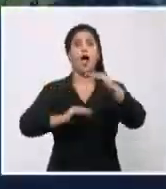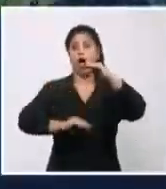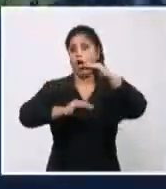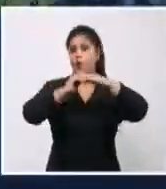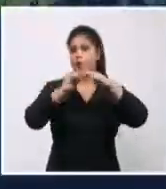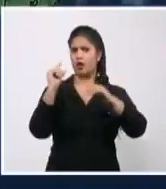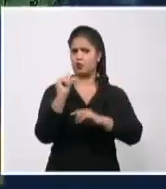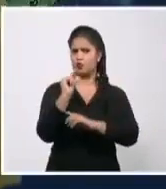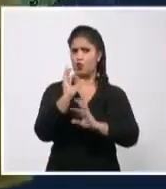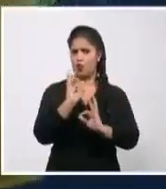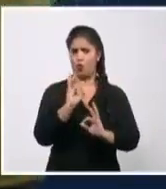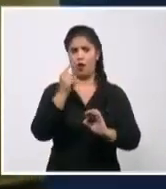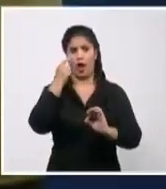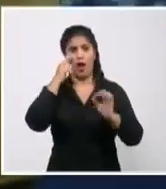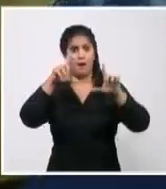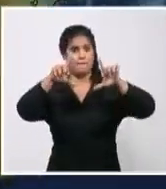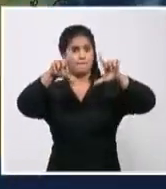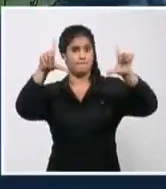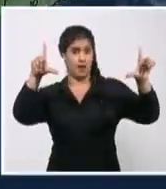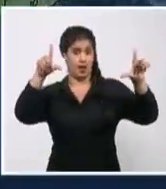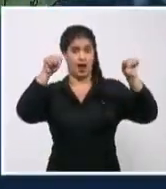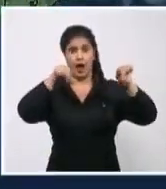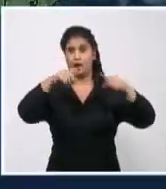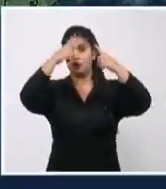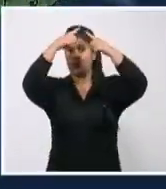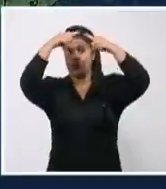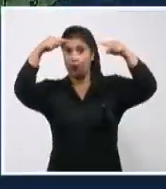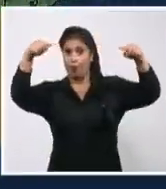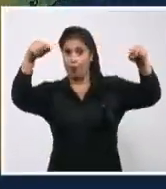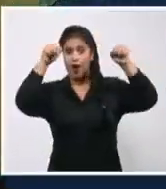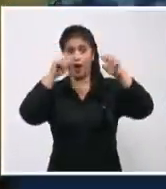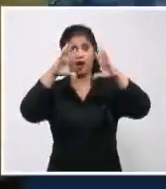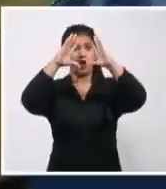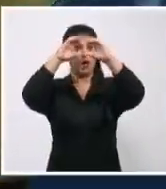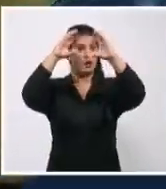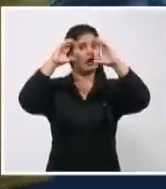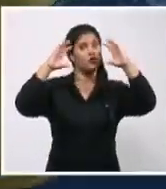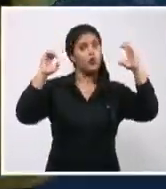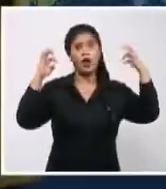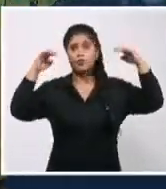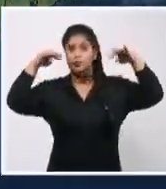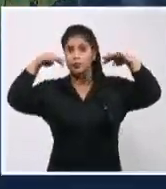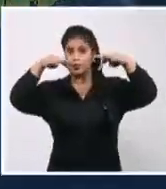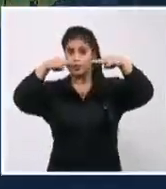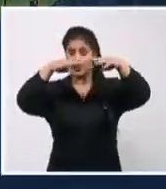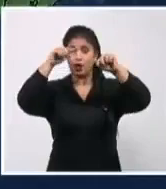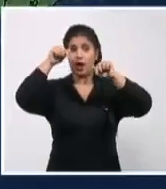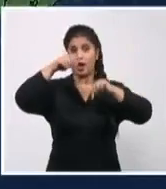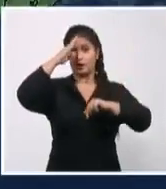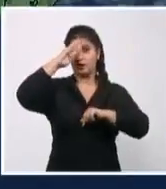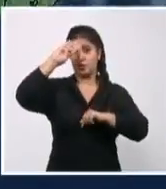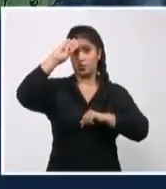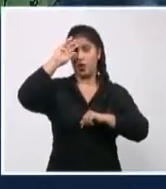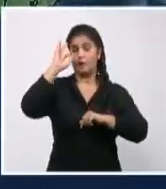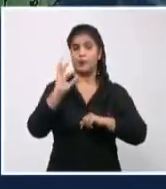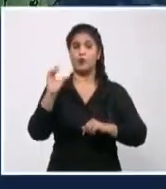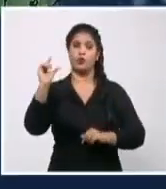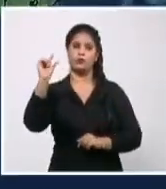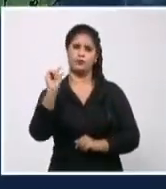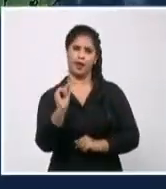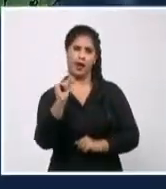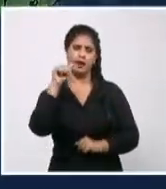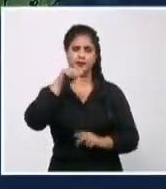acercamiento, pueden ver cómo los nublados ya no entran en zonas de la costa norte del territorio nacional. Por eso la disminución gradual